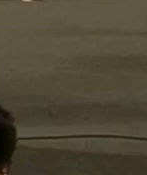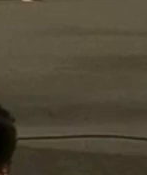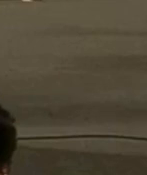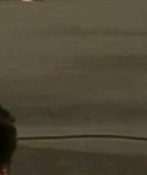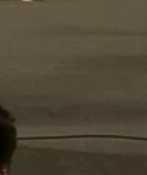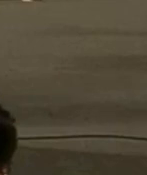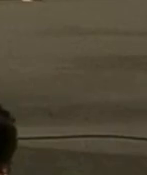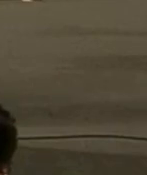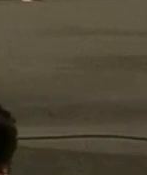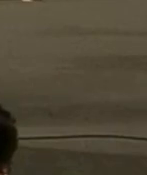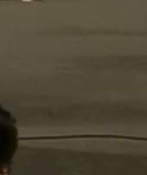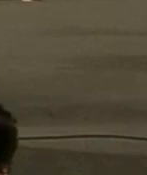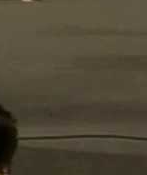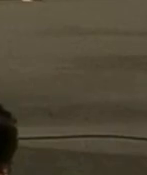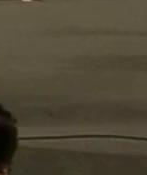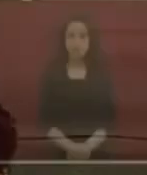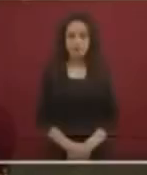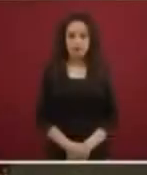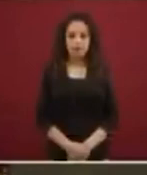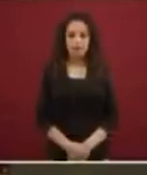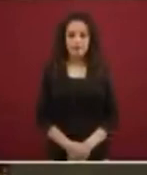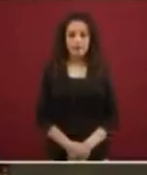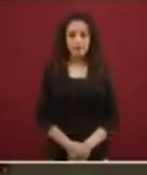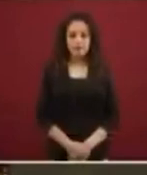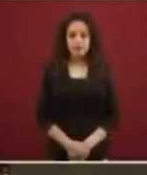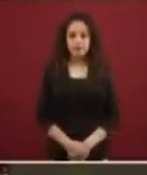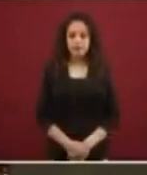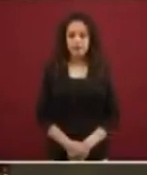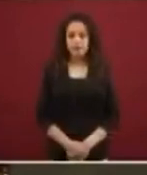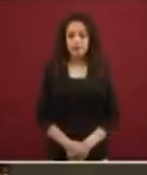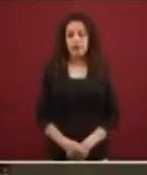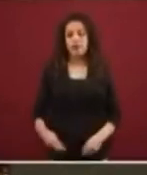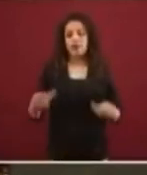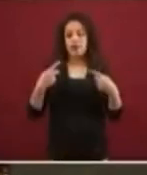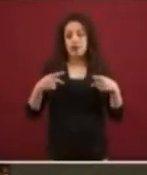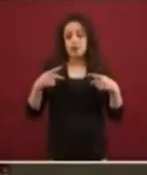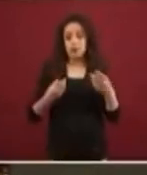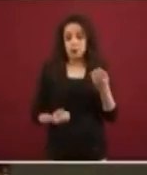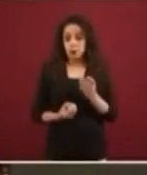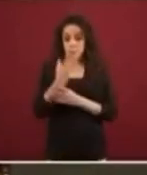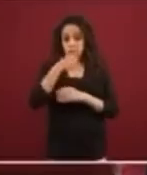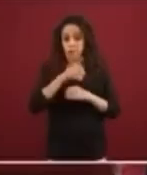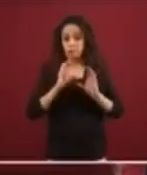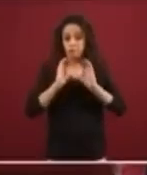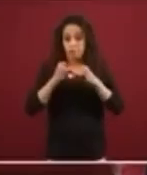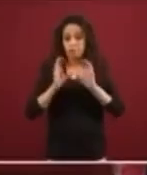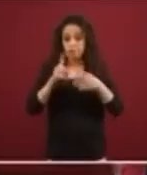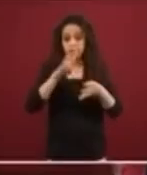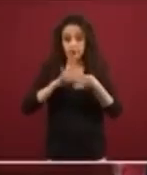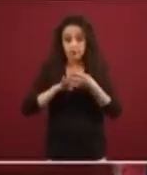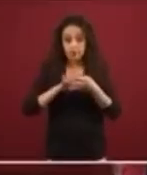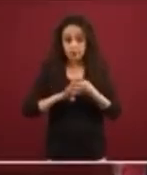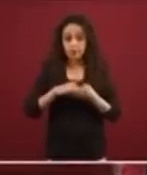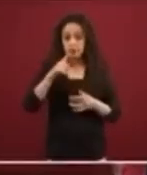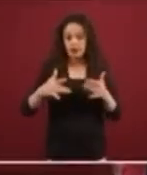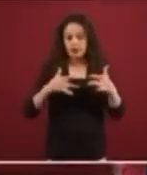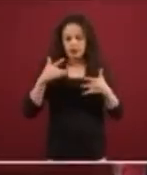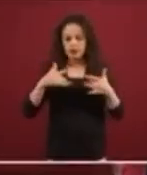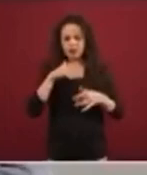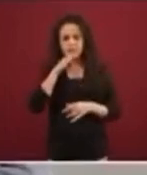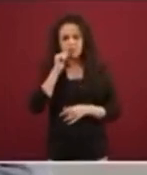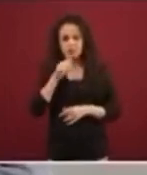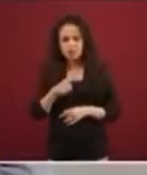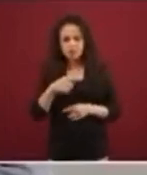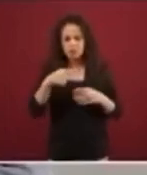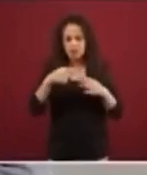interior, muestran a los reclusos nuevos que llegan, independientemente de que tengan unos síntomas. Por eso se maneja una base de